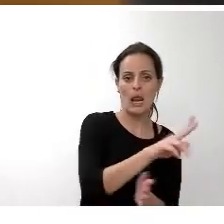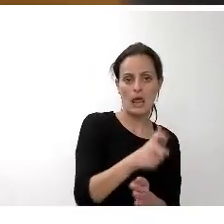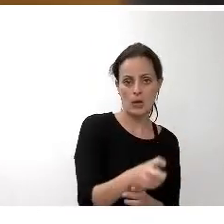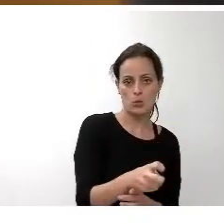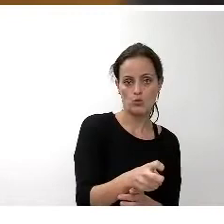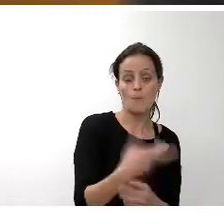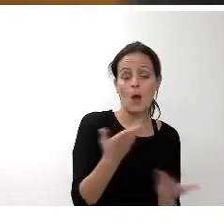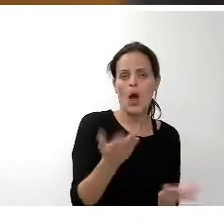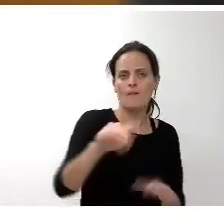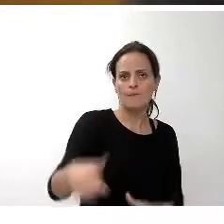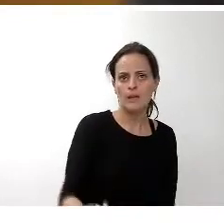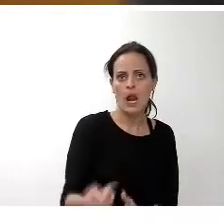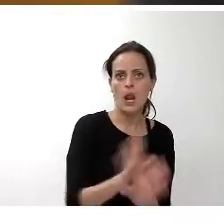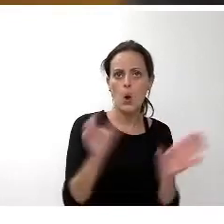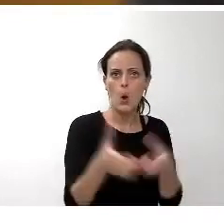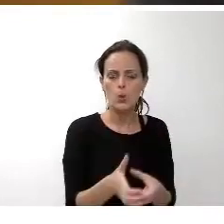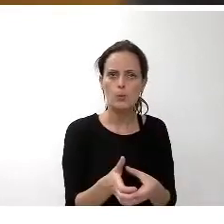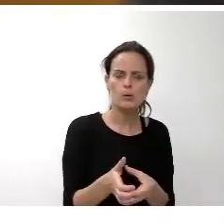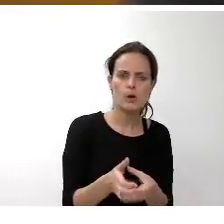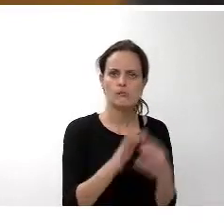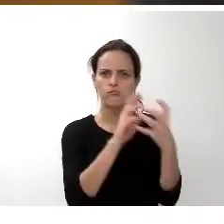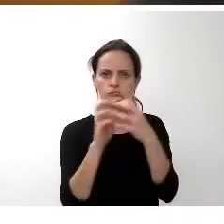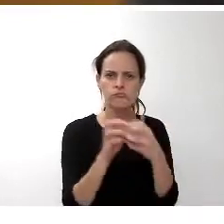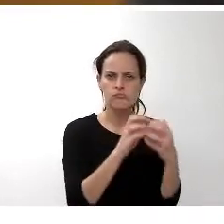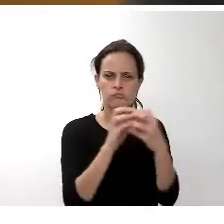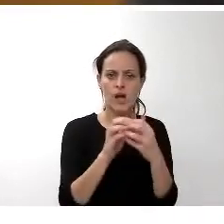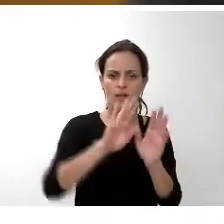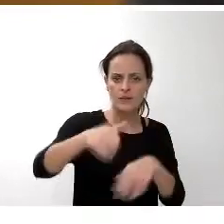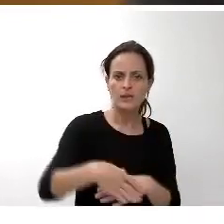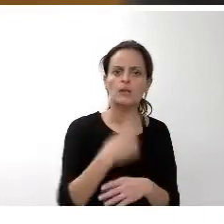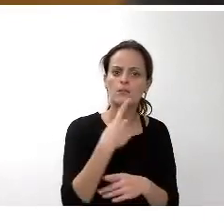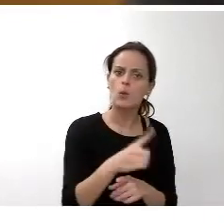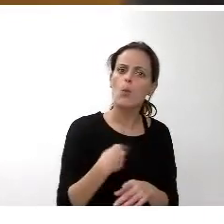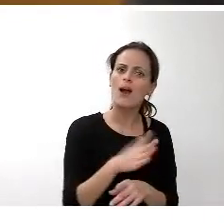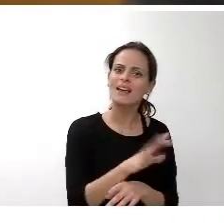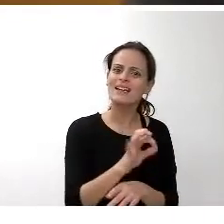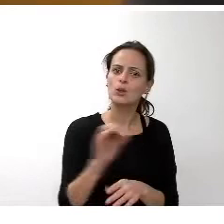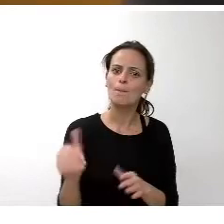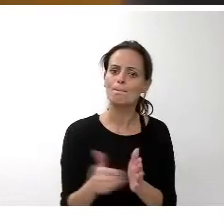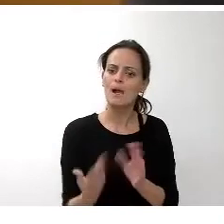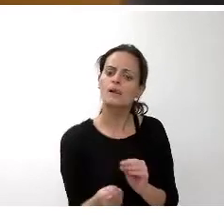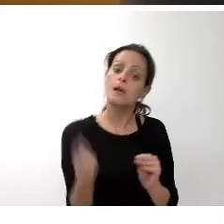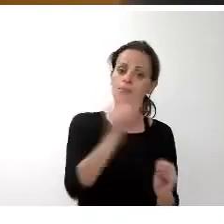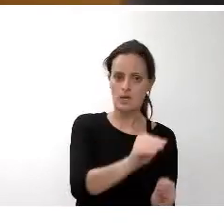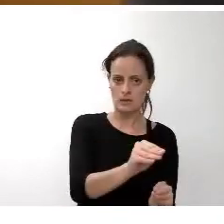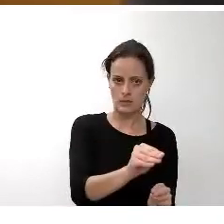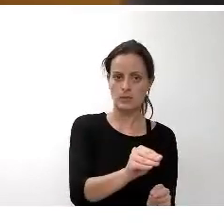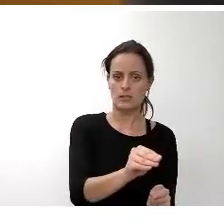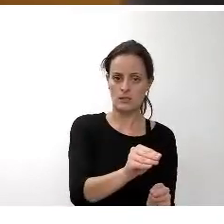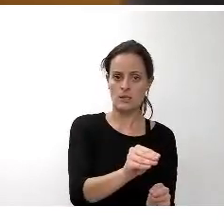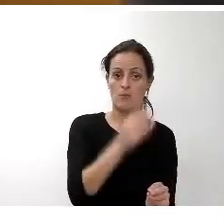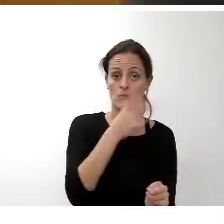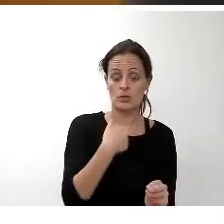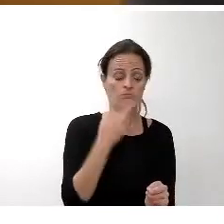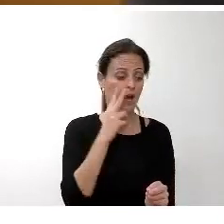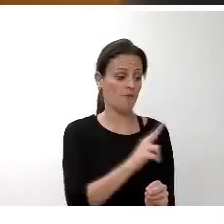grupos y que se valoró en la comisión plenaria con una aportación adicional de 500.000 dado el buen resultado que se observa y se espera